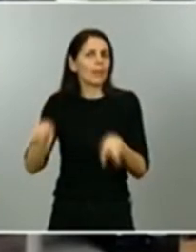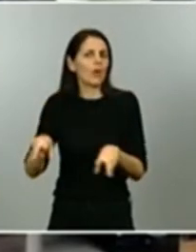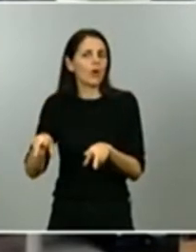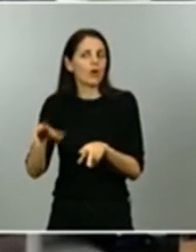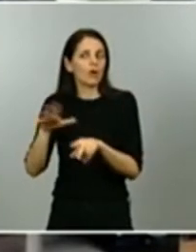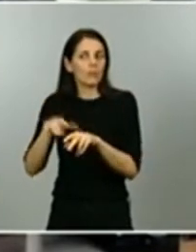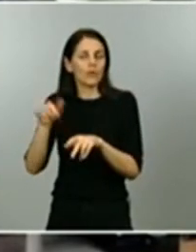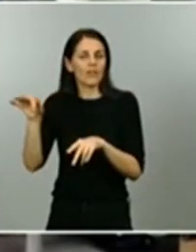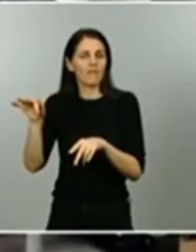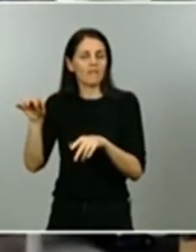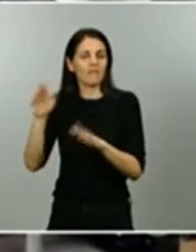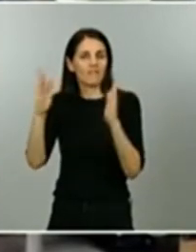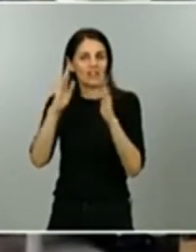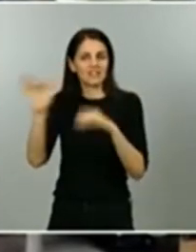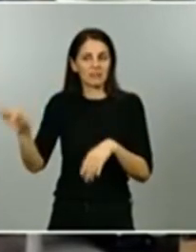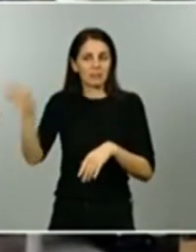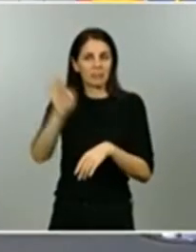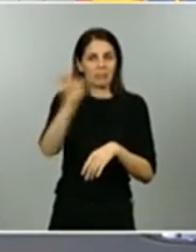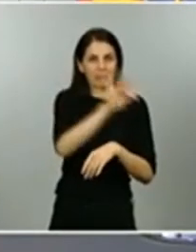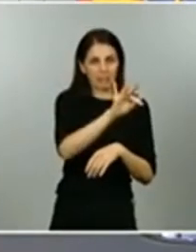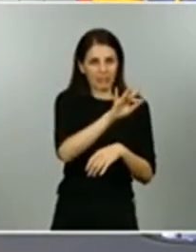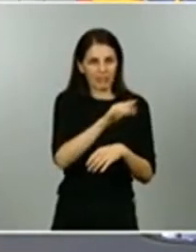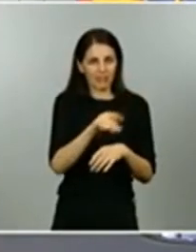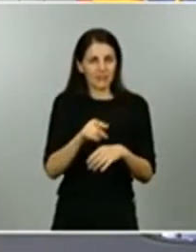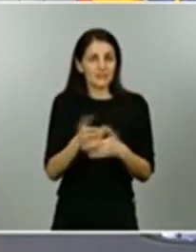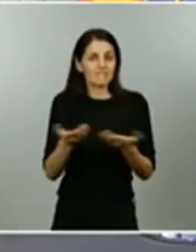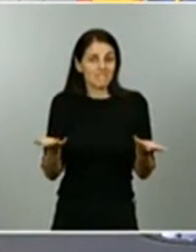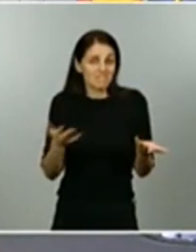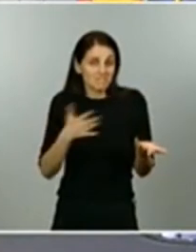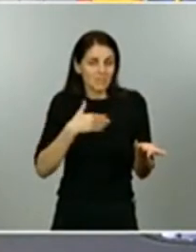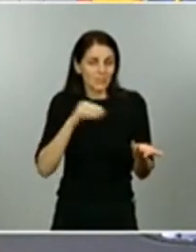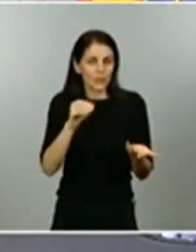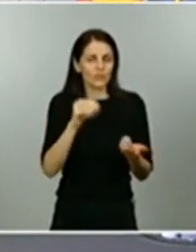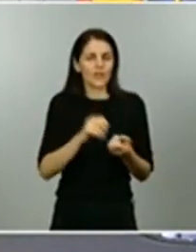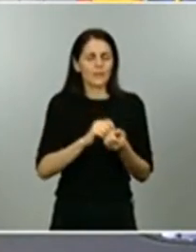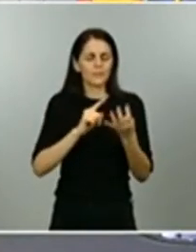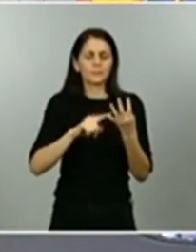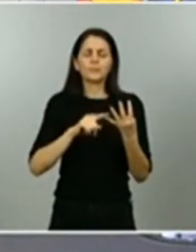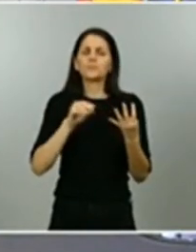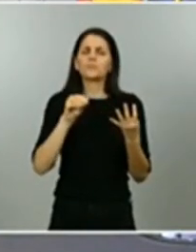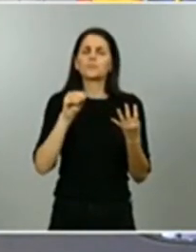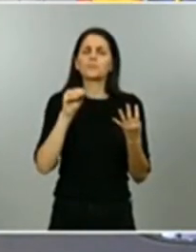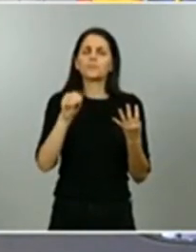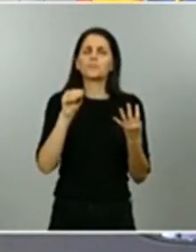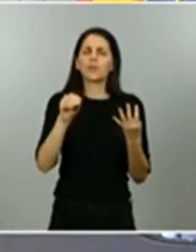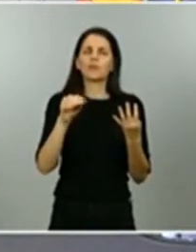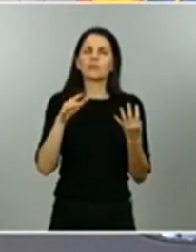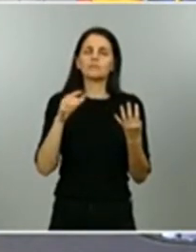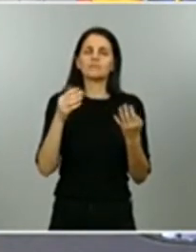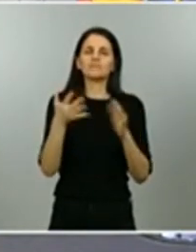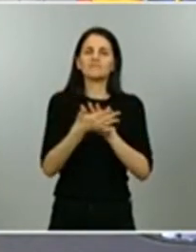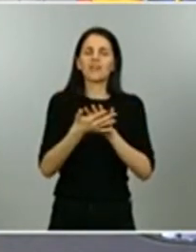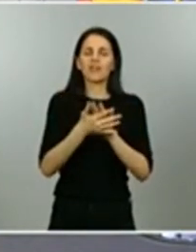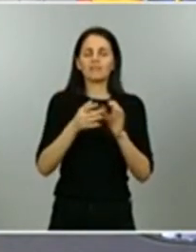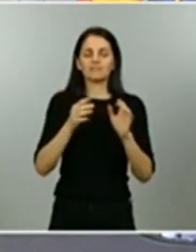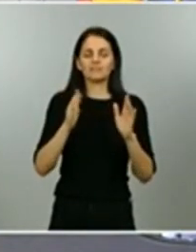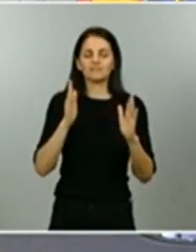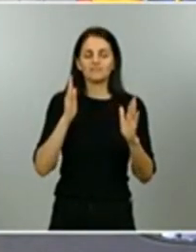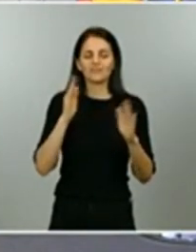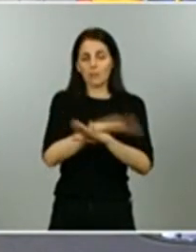que quería poner encima de la mesa es si podía especificar ha hablado el ministro ya de los horarios una cuestión más concreta